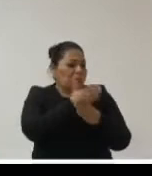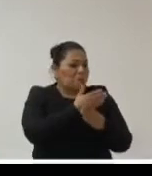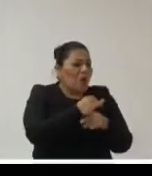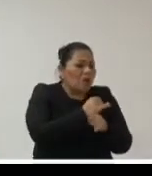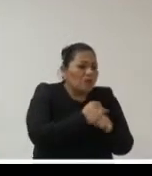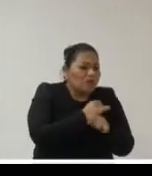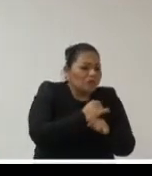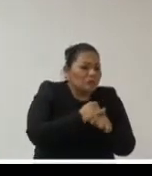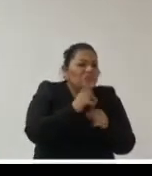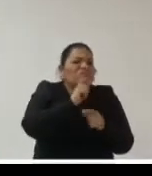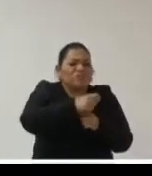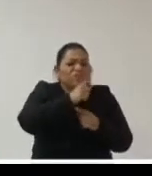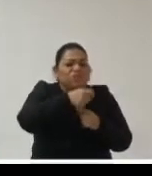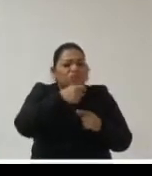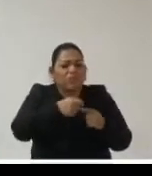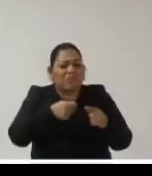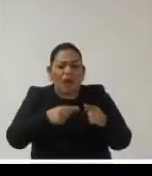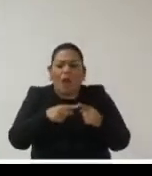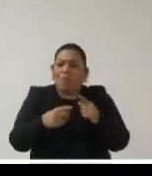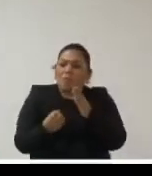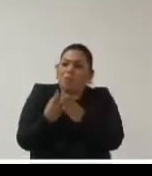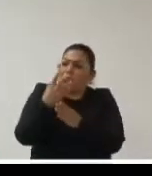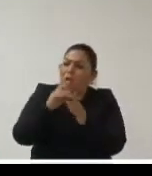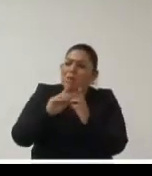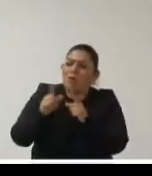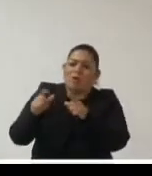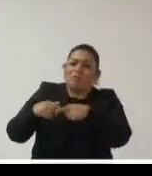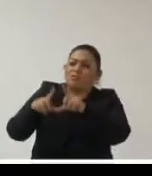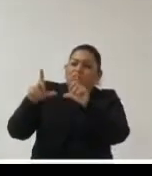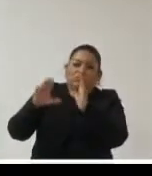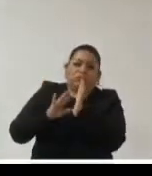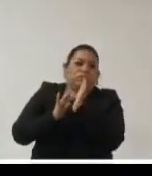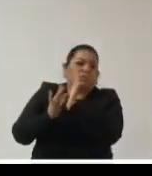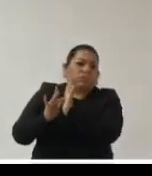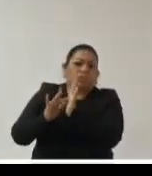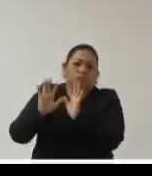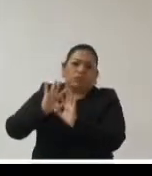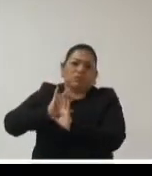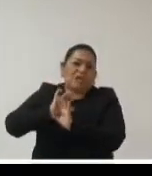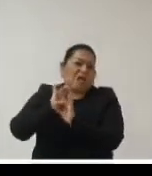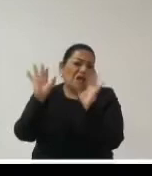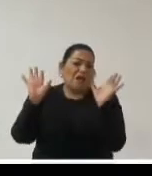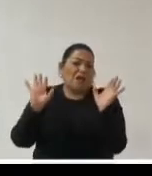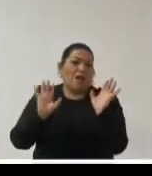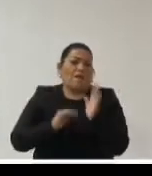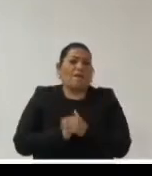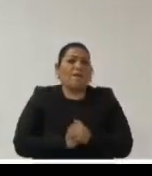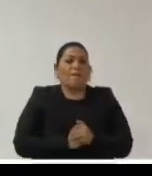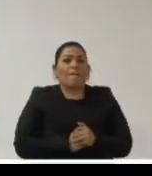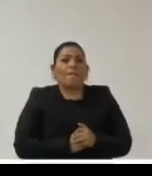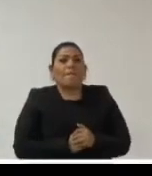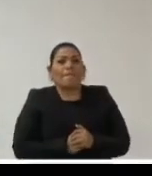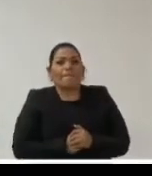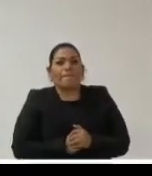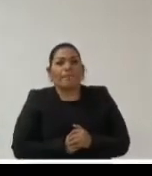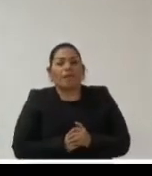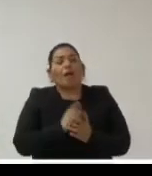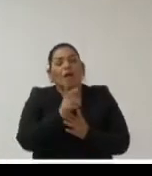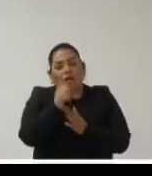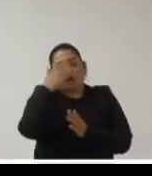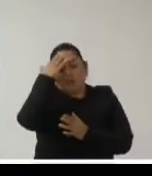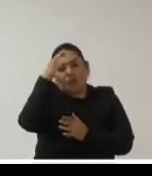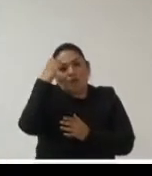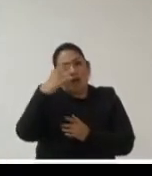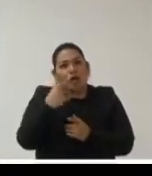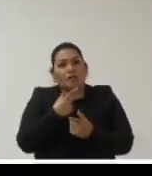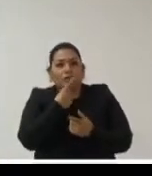control social y esta es una plataforma que contamos al principio que conversamos incluso en su minuto con el VIDA a propósito de otras experiencias que ya habían